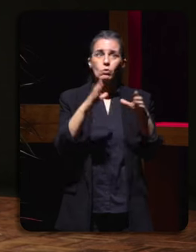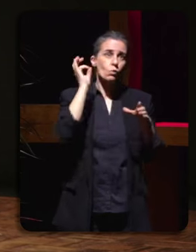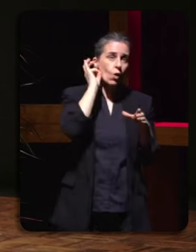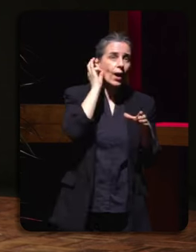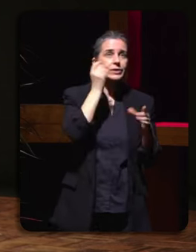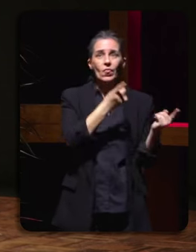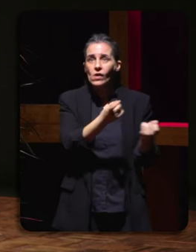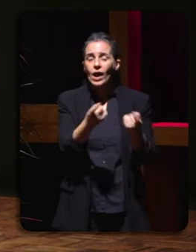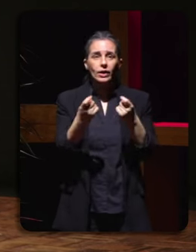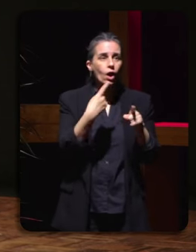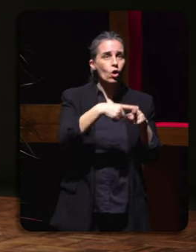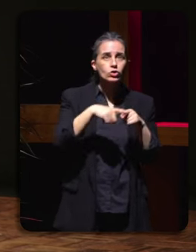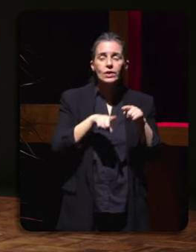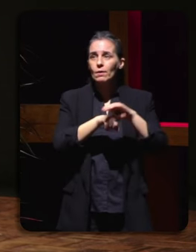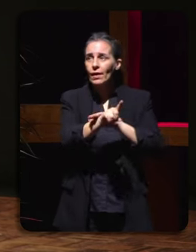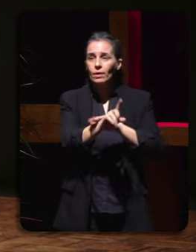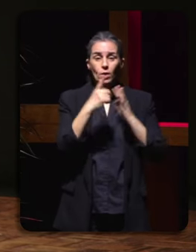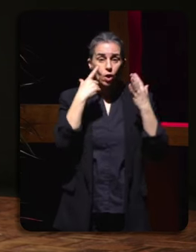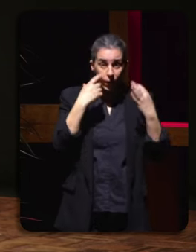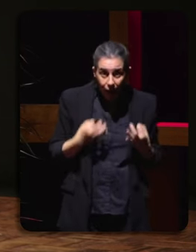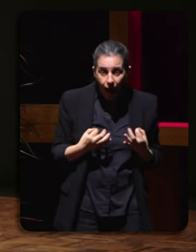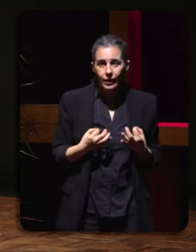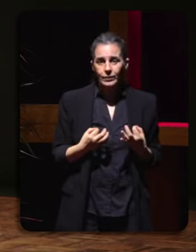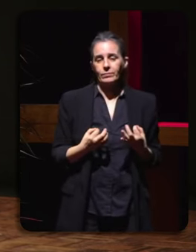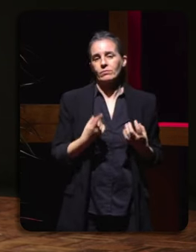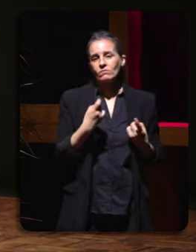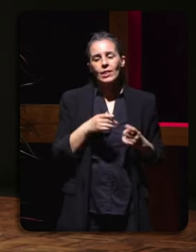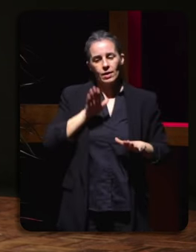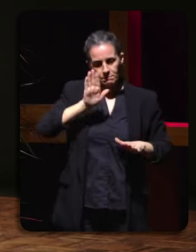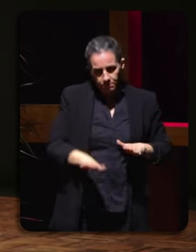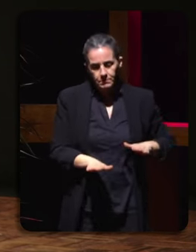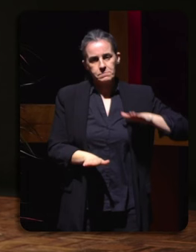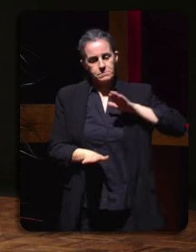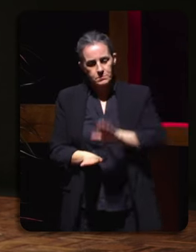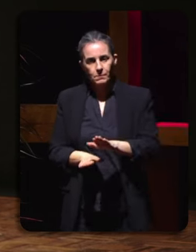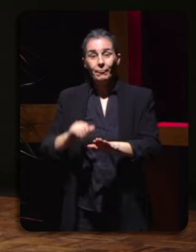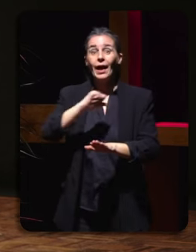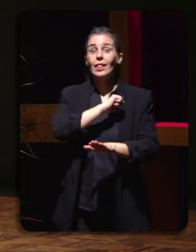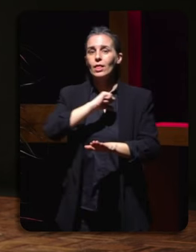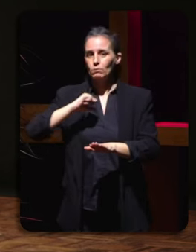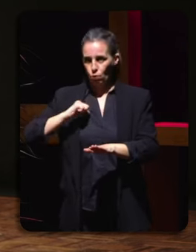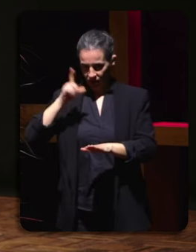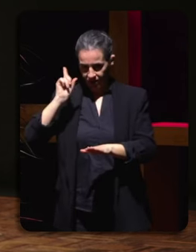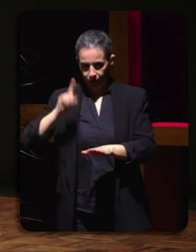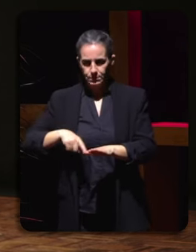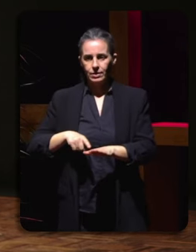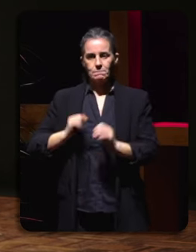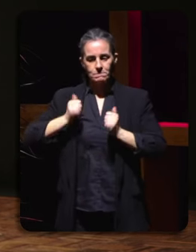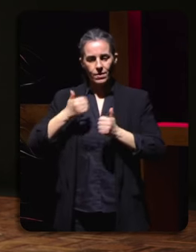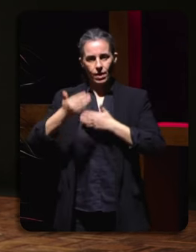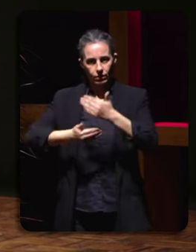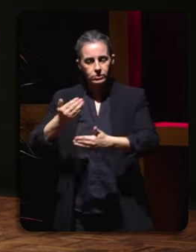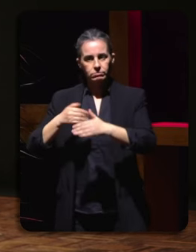dos necesarios avances pero senón empezamos a dar pasos adiante individualmente tamén eu creo que